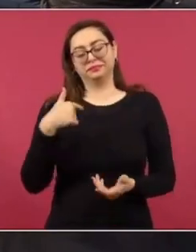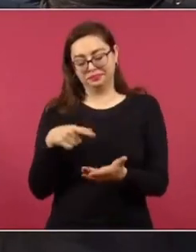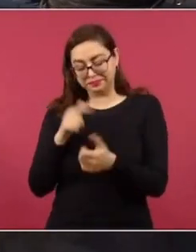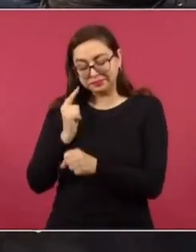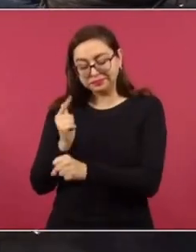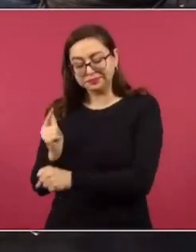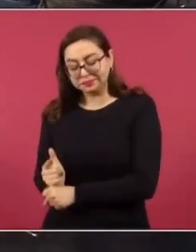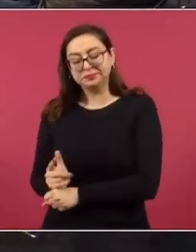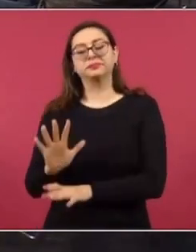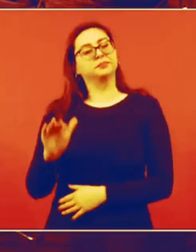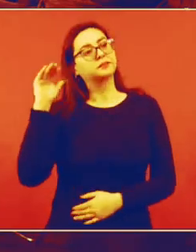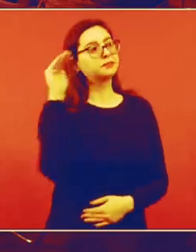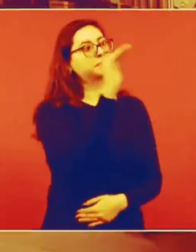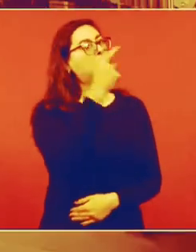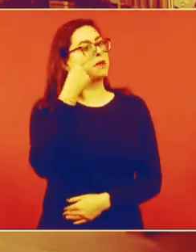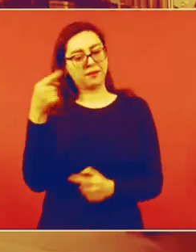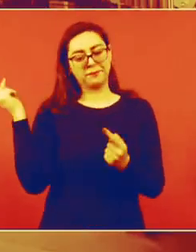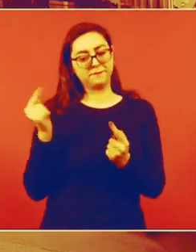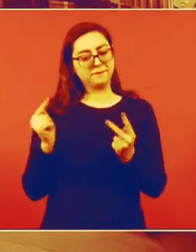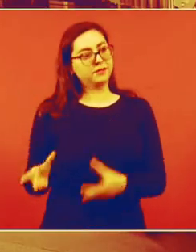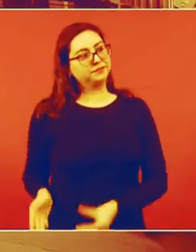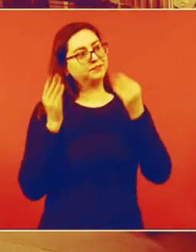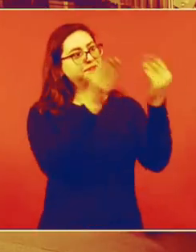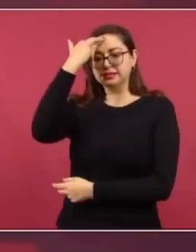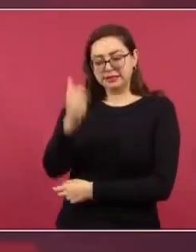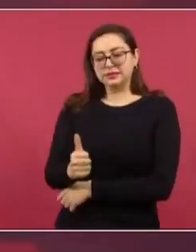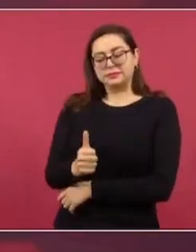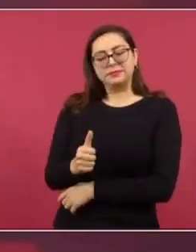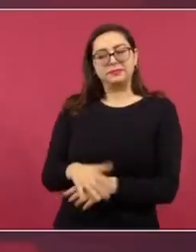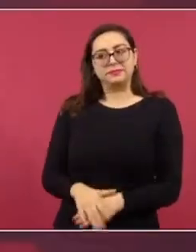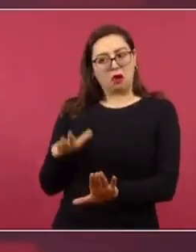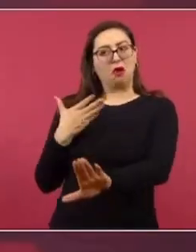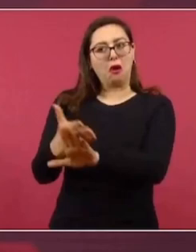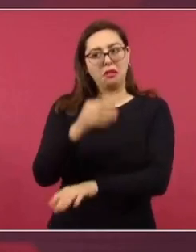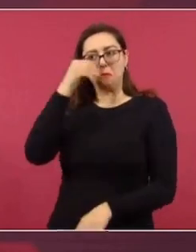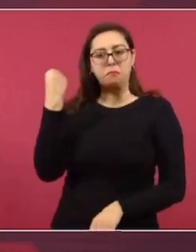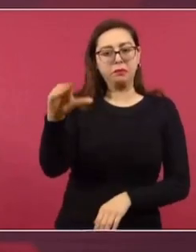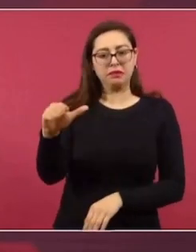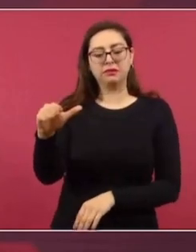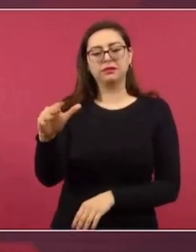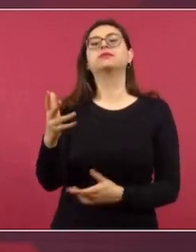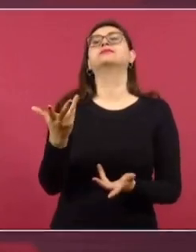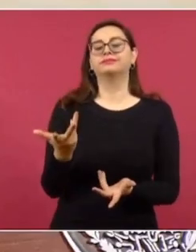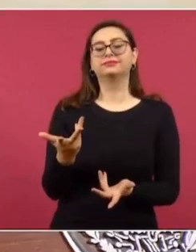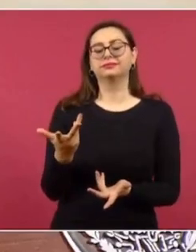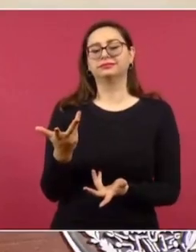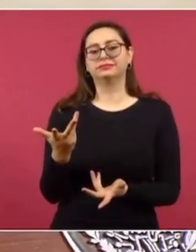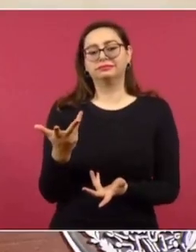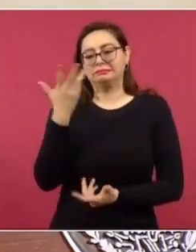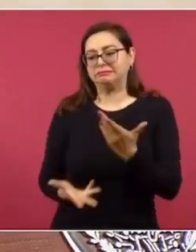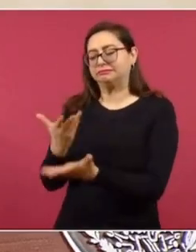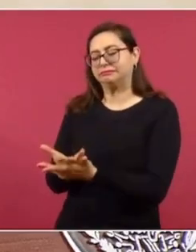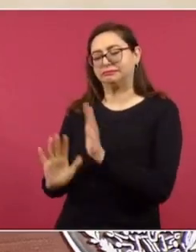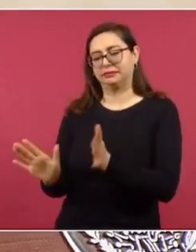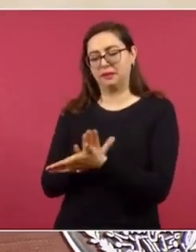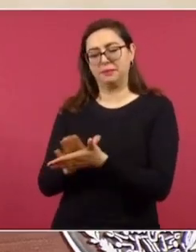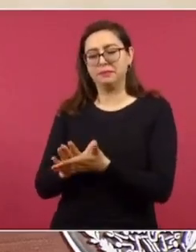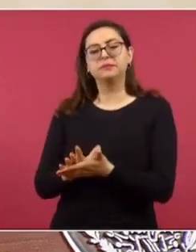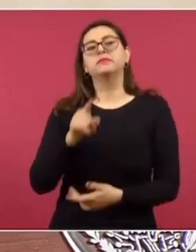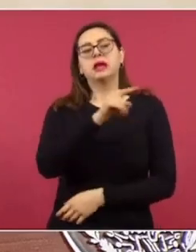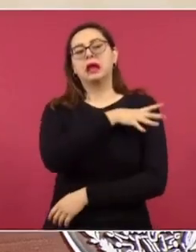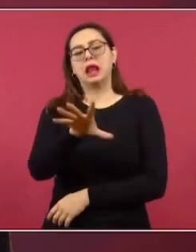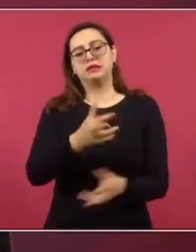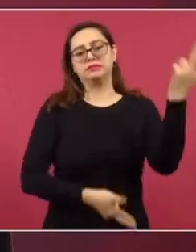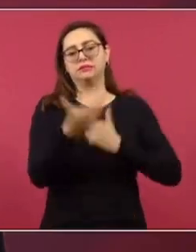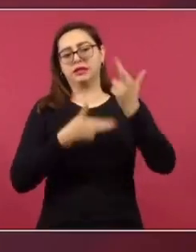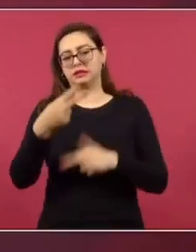constataron que habían fabricado los delitos. Y nos ofrecieron que enviaban